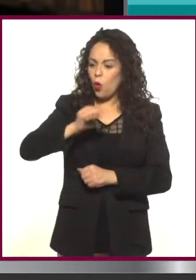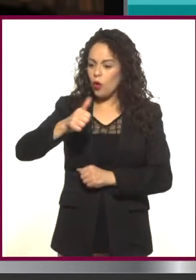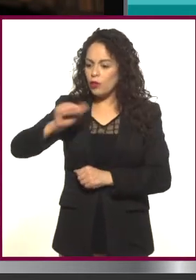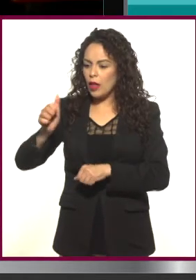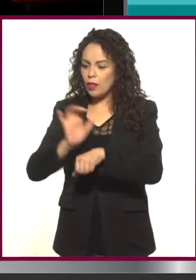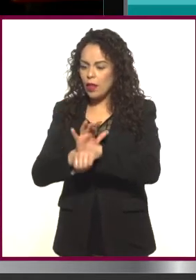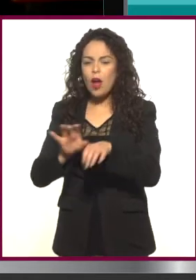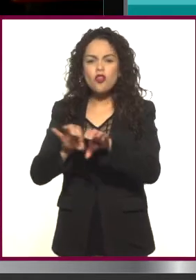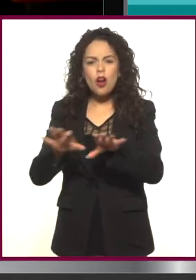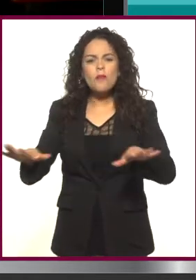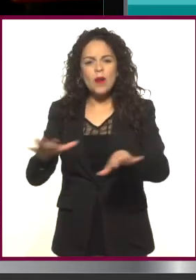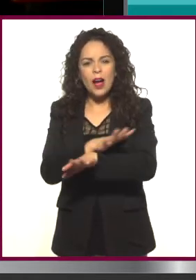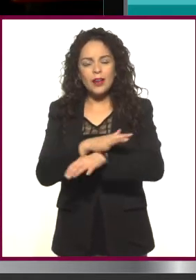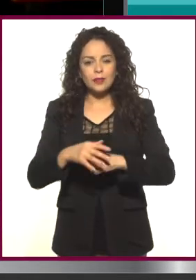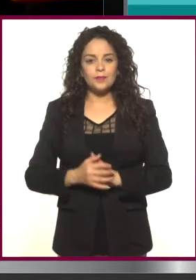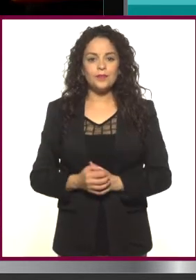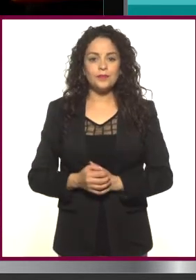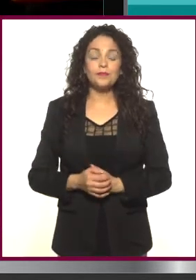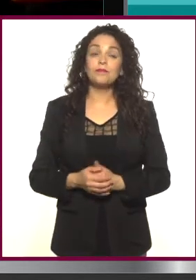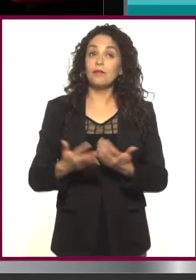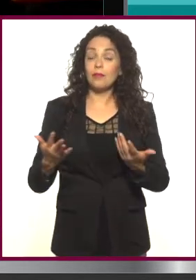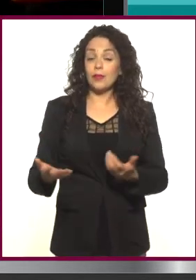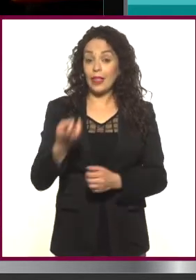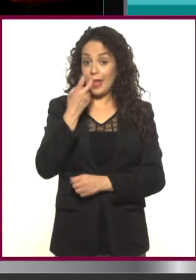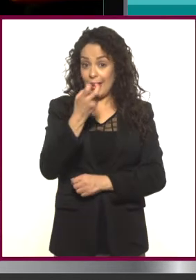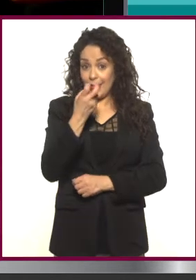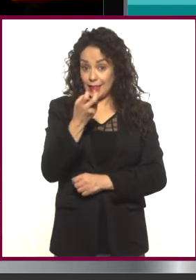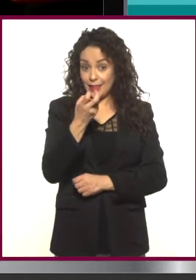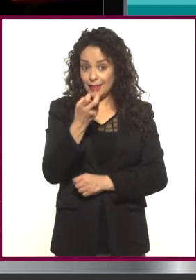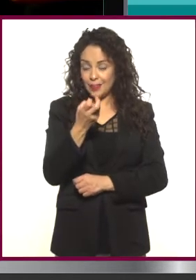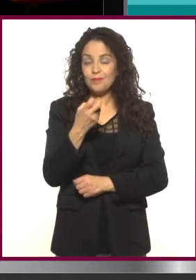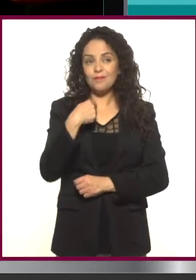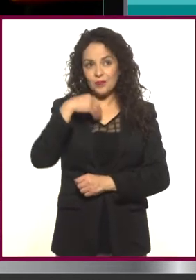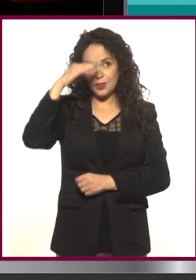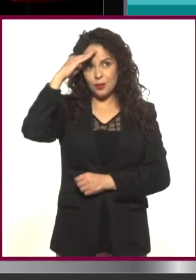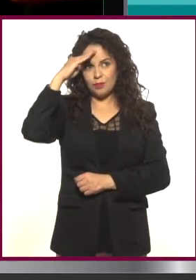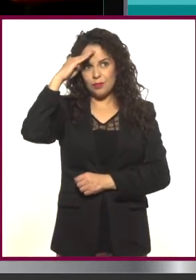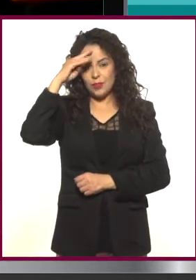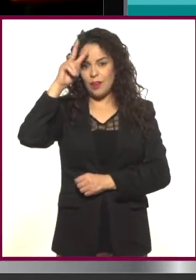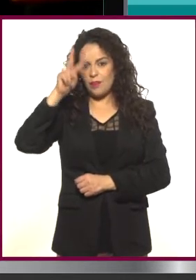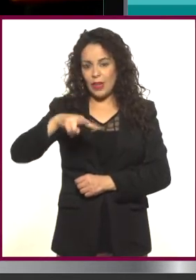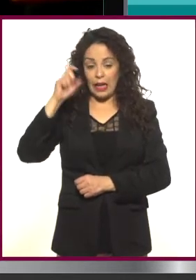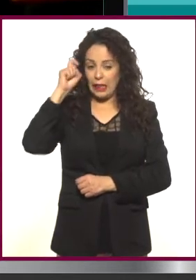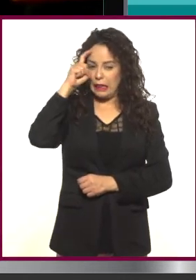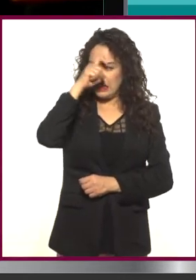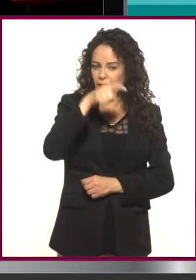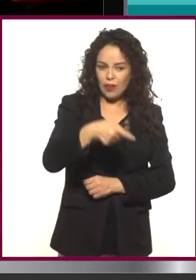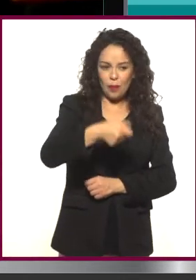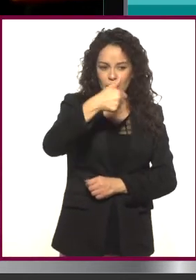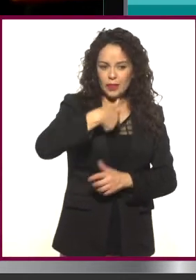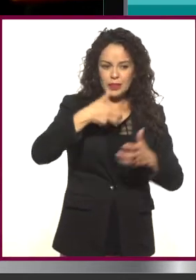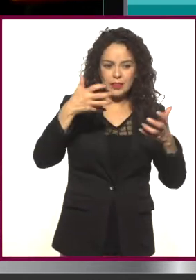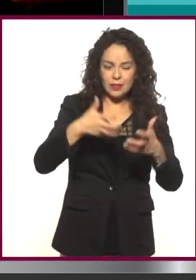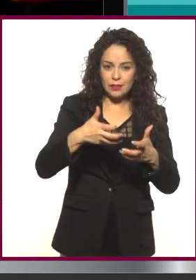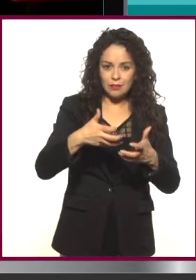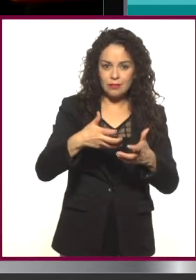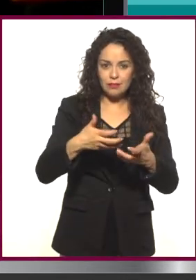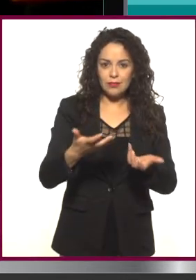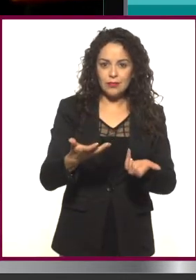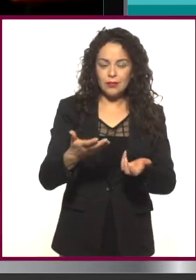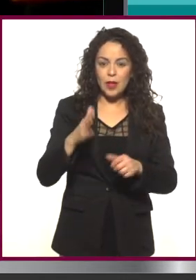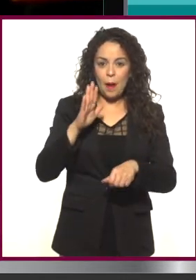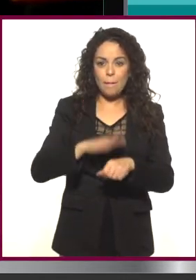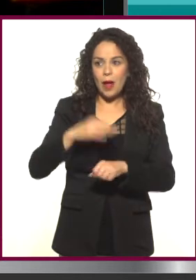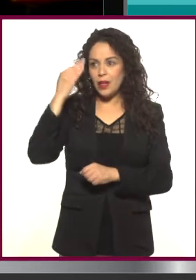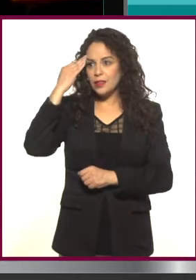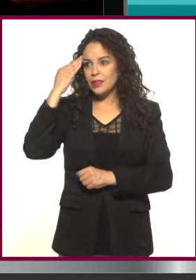películas? Bueno, a partir de memoria, yo dije, bueno, este proceso fue muy duro. Yo anduve perdido